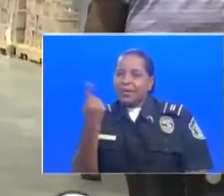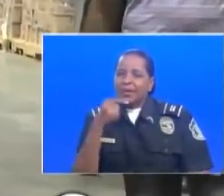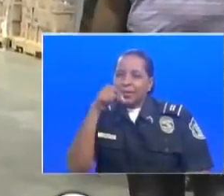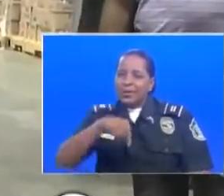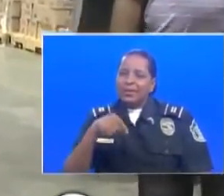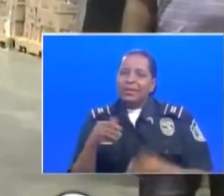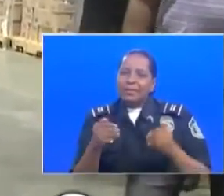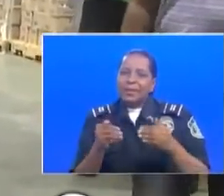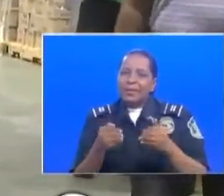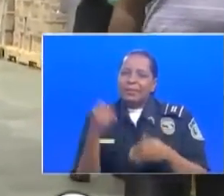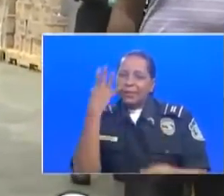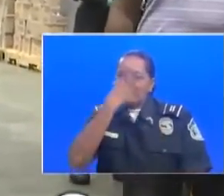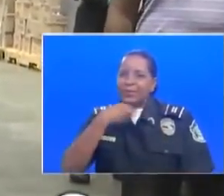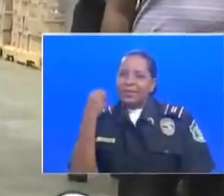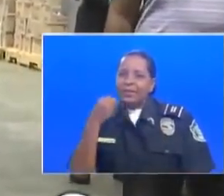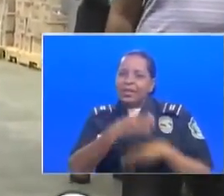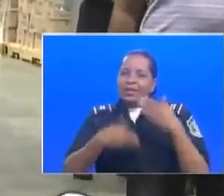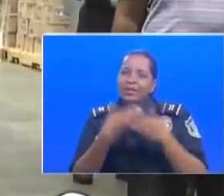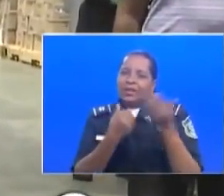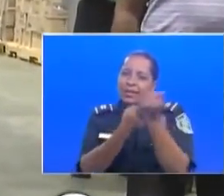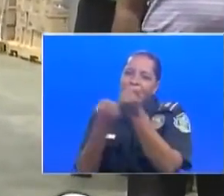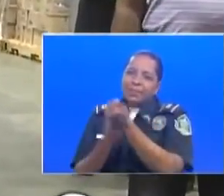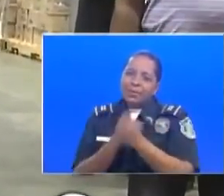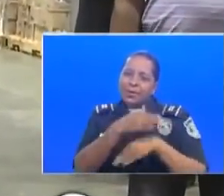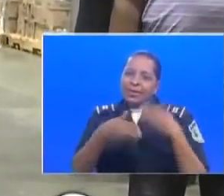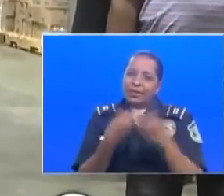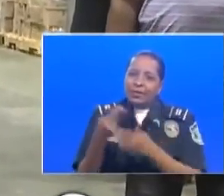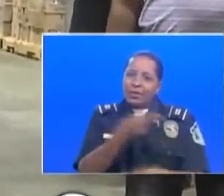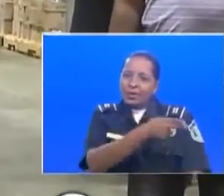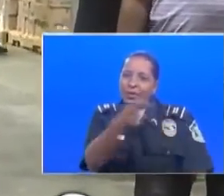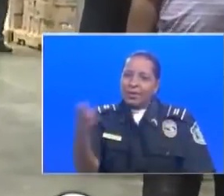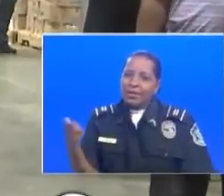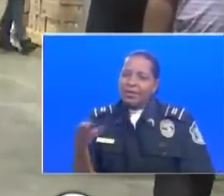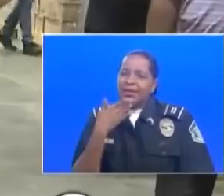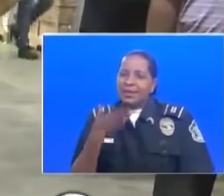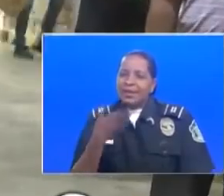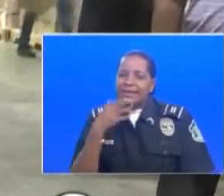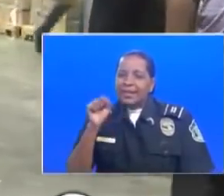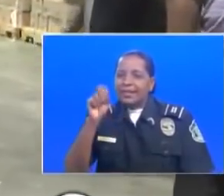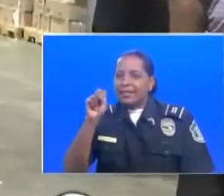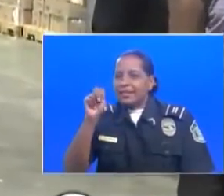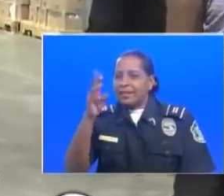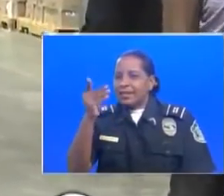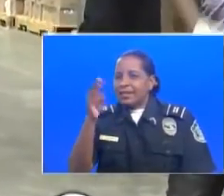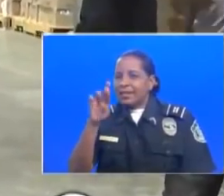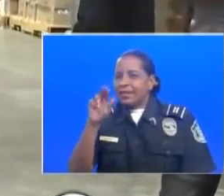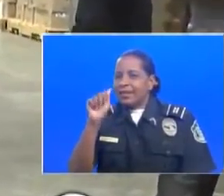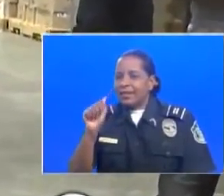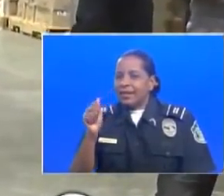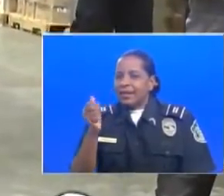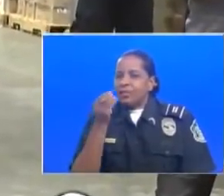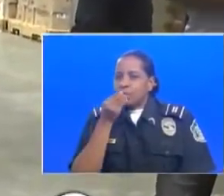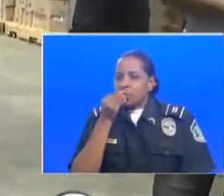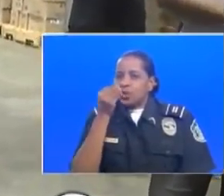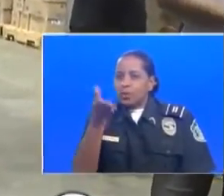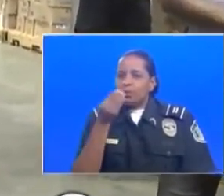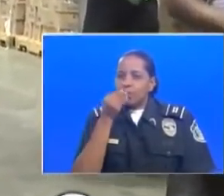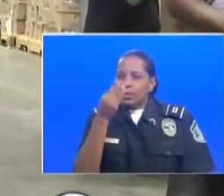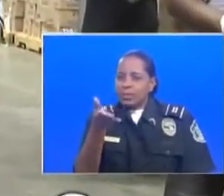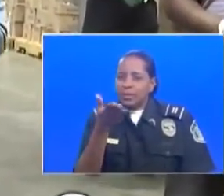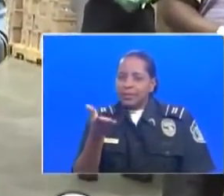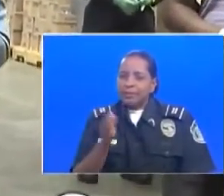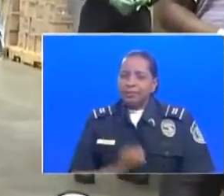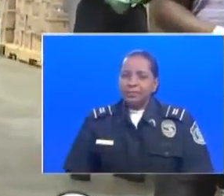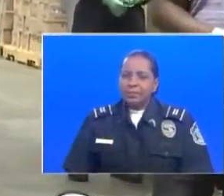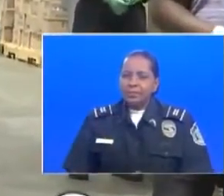Panamá, señores. Lo bonito es el apoyo por parte de todos. Gracias, Sandra, por estas palabras, por este canto. Un beso por mantenerte